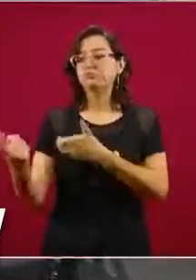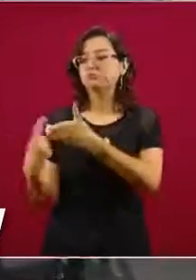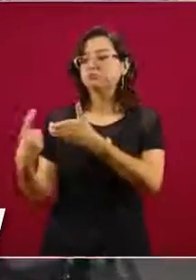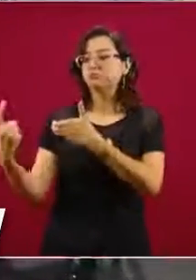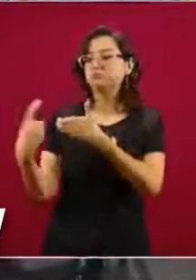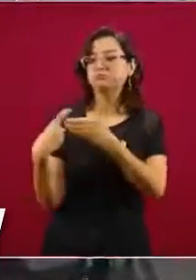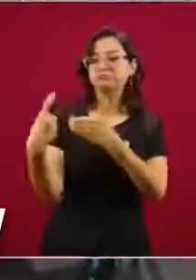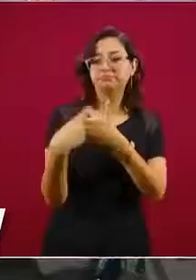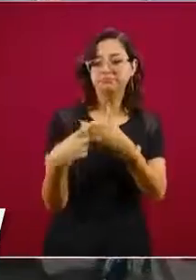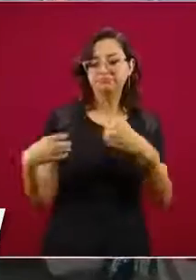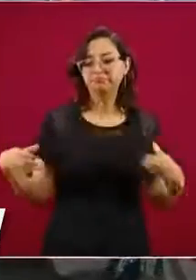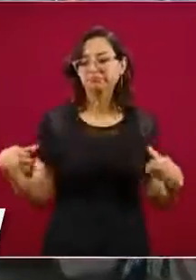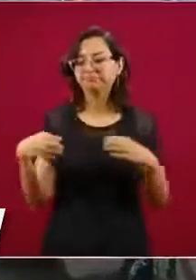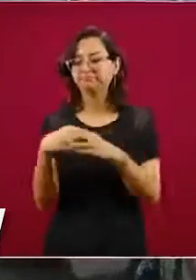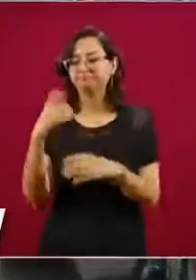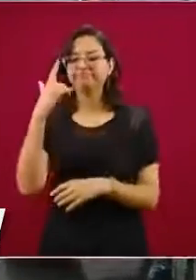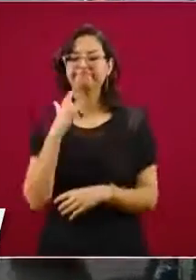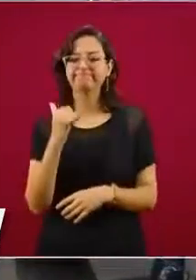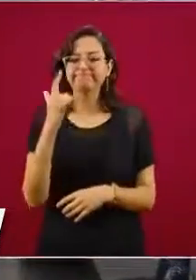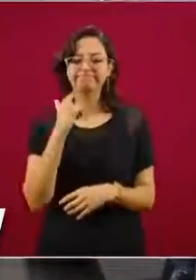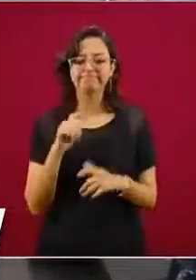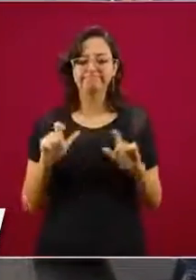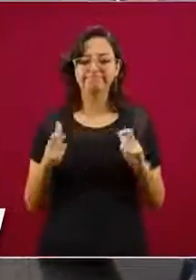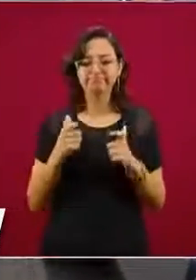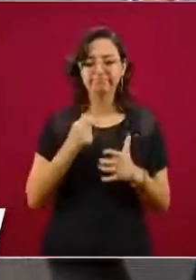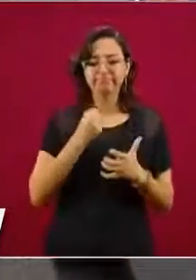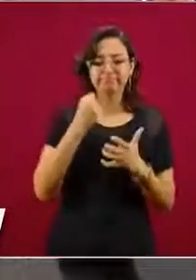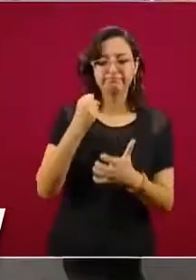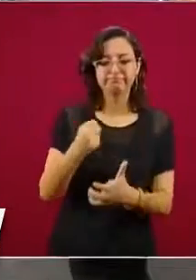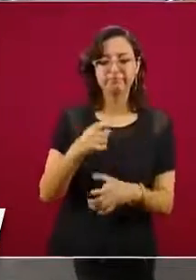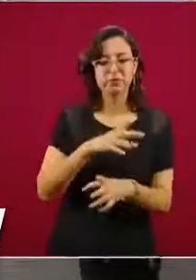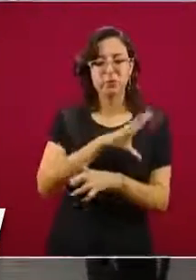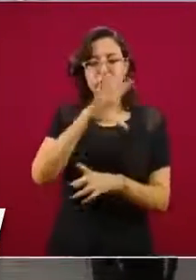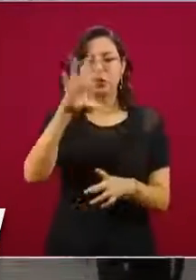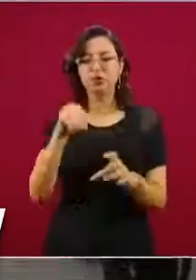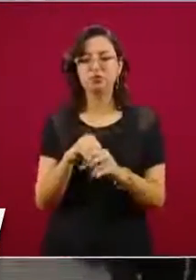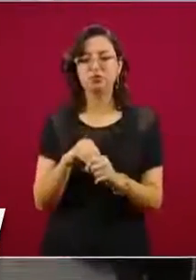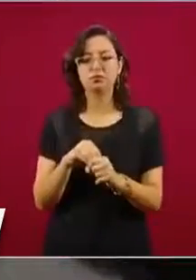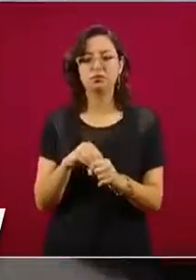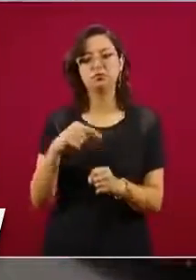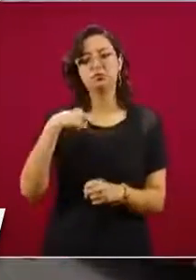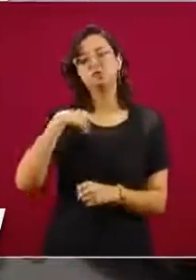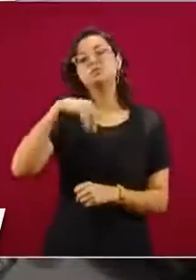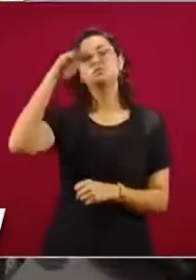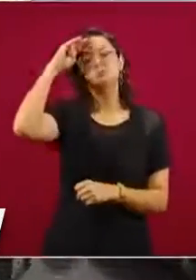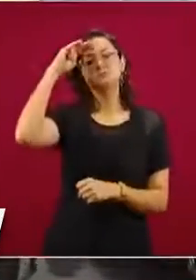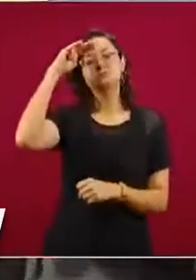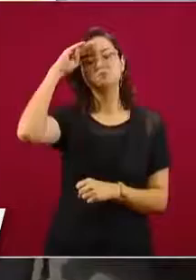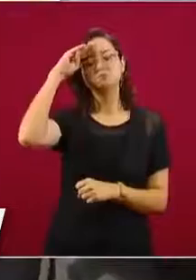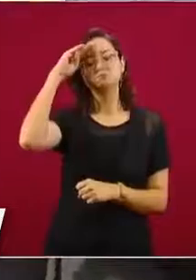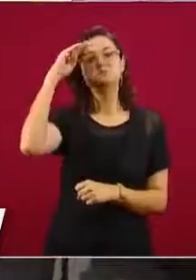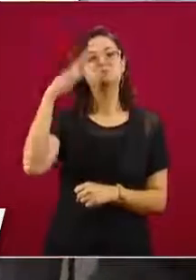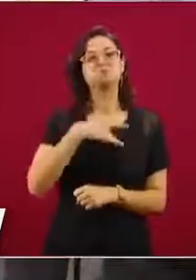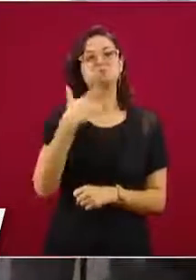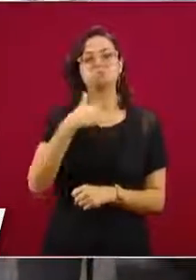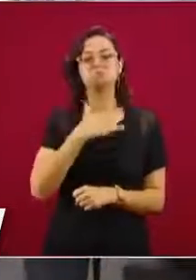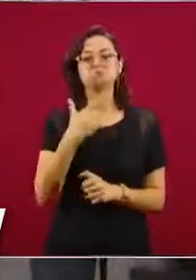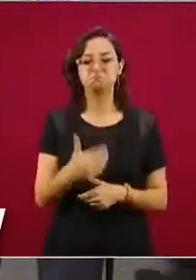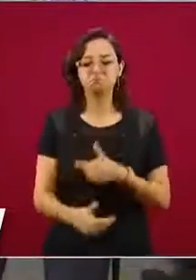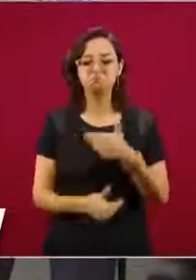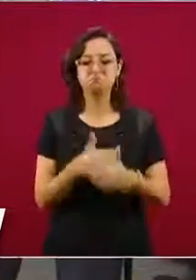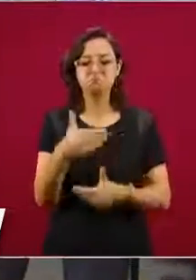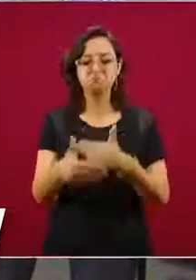esfuerzos, recursos y por eso considero que hay buenos resultados.